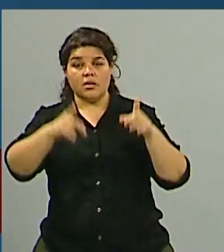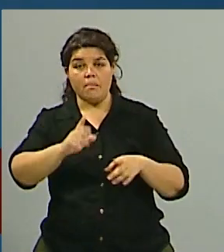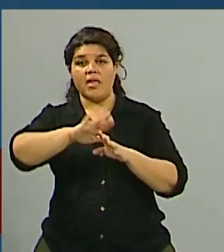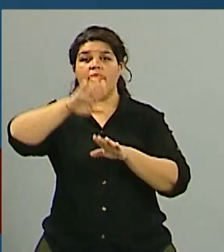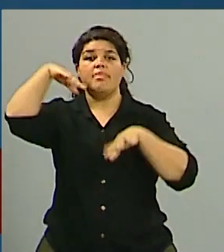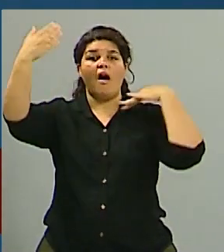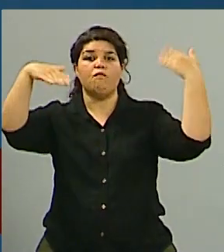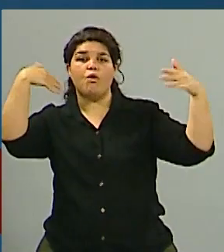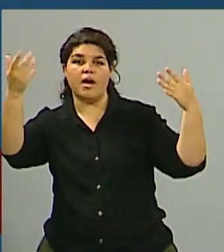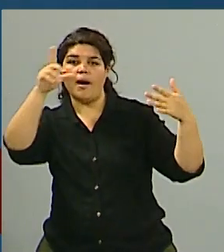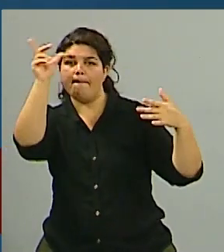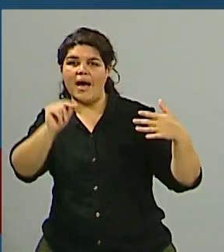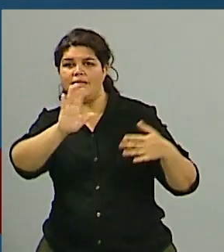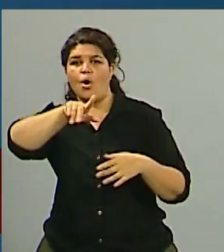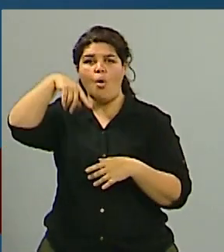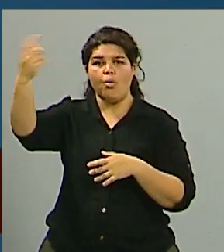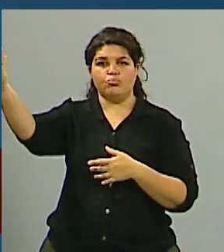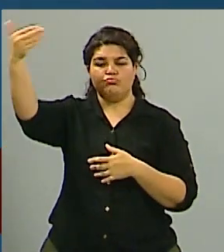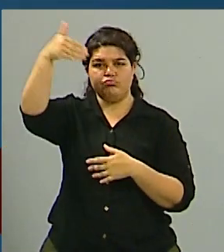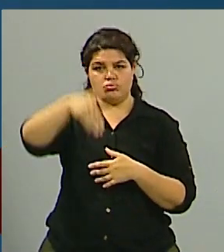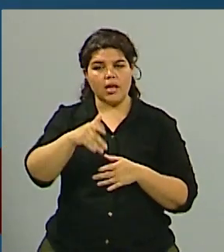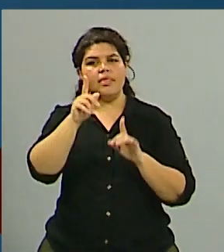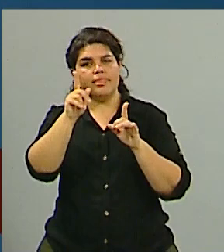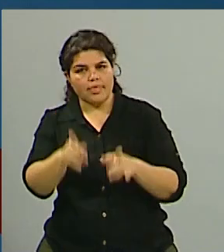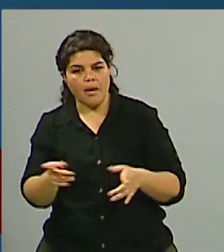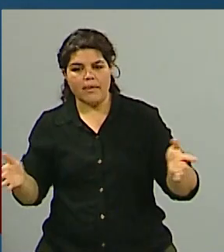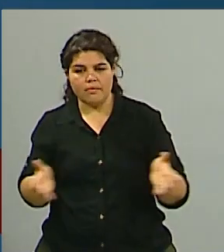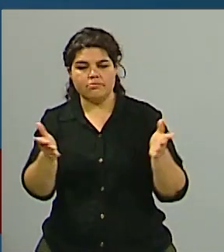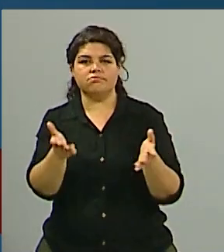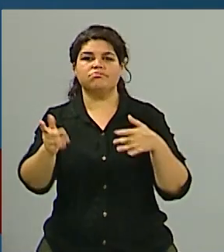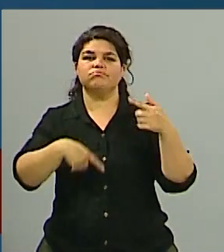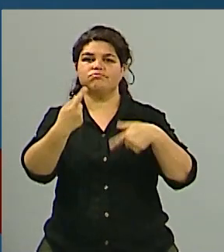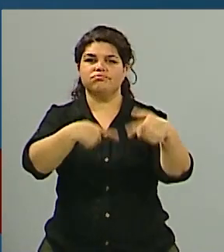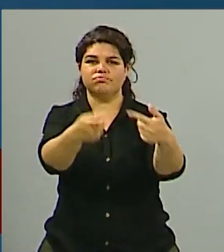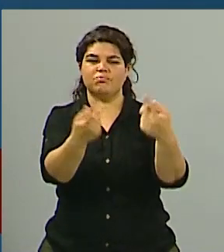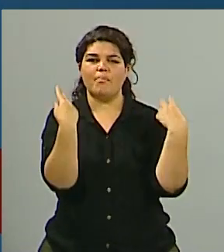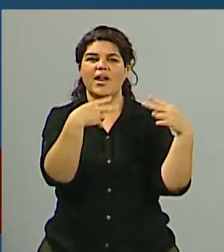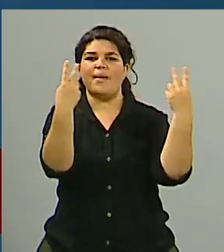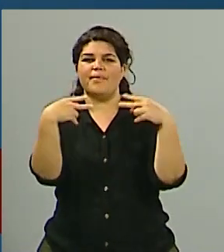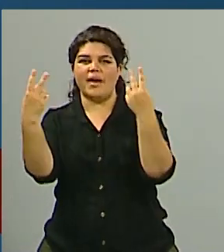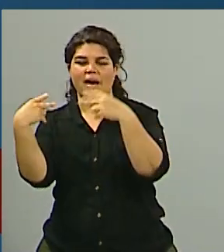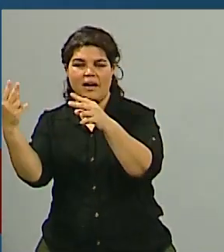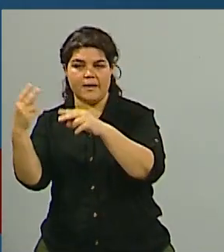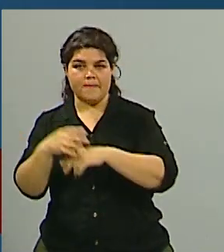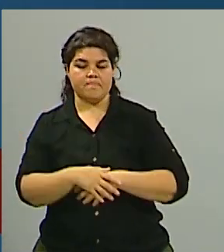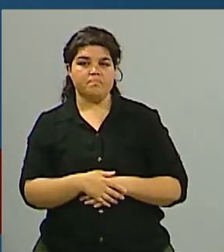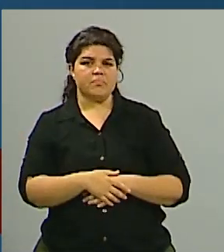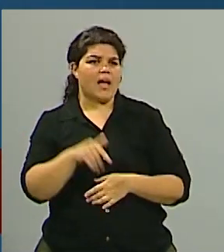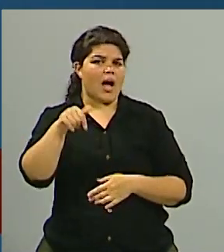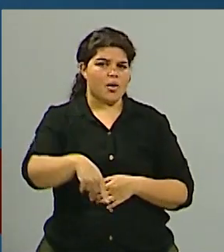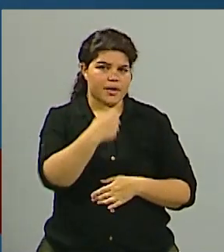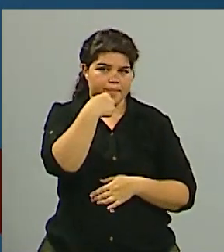es positivo por ese lado ahora la pregunta es de alguna manera la situación económica